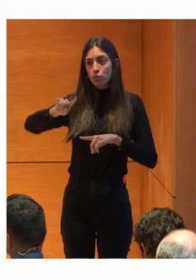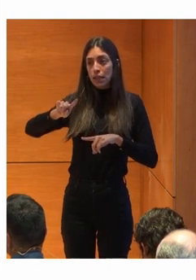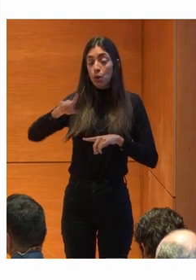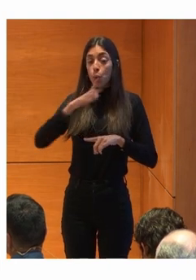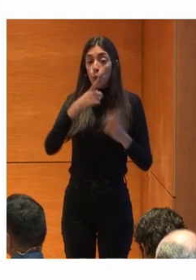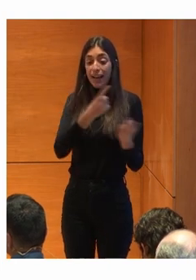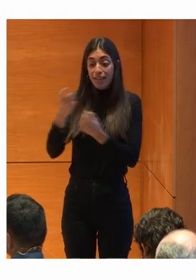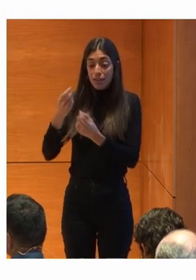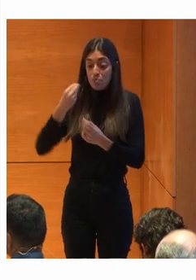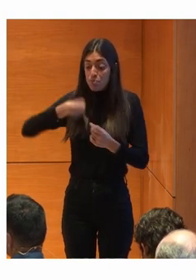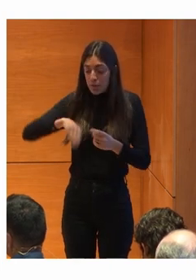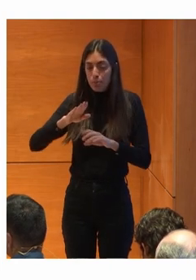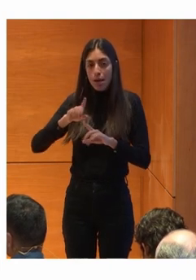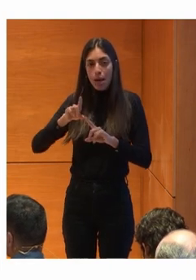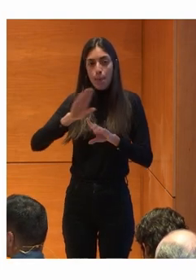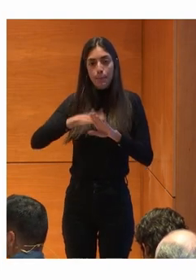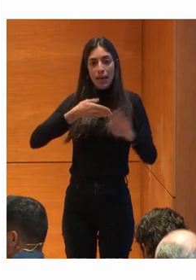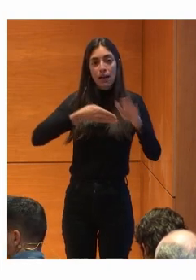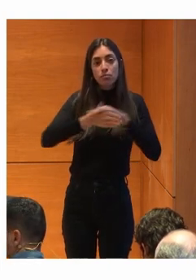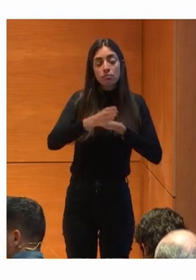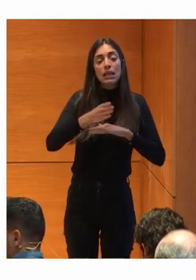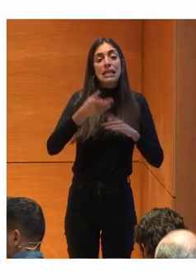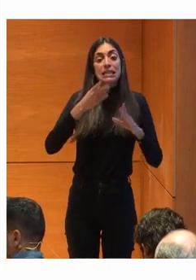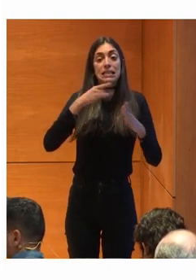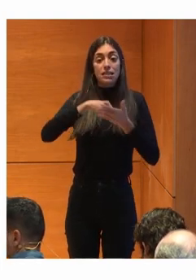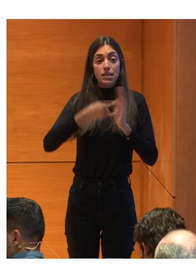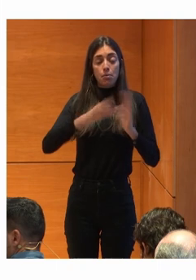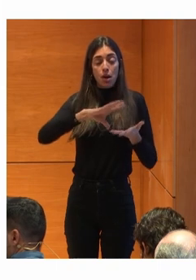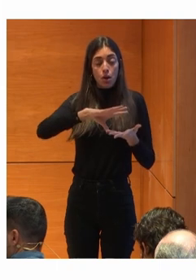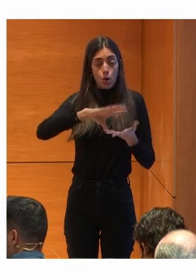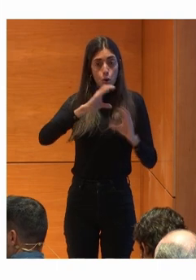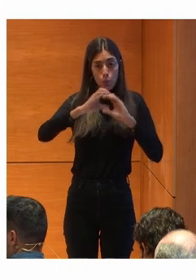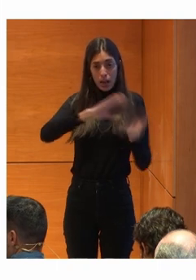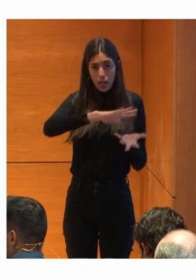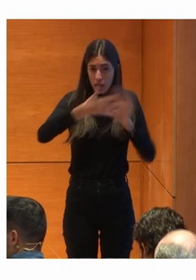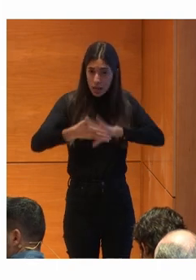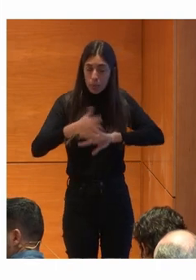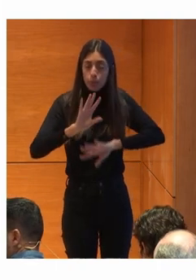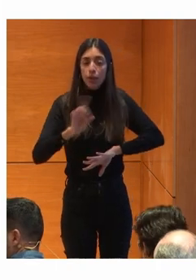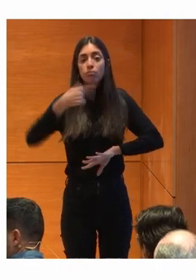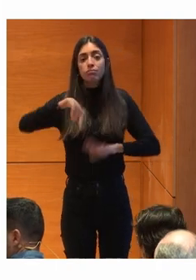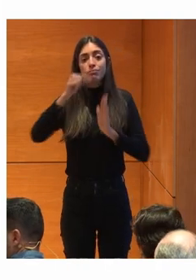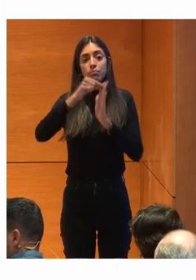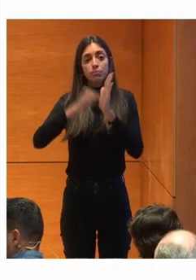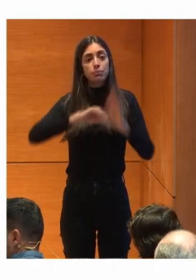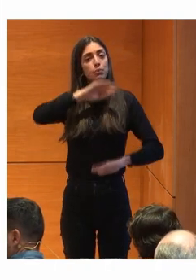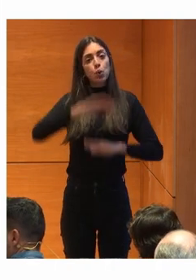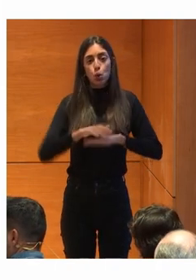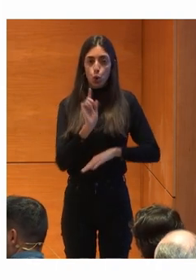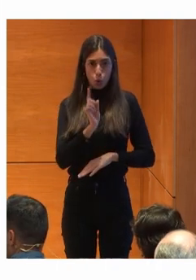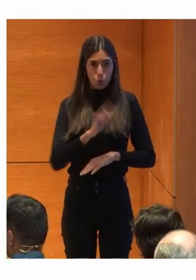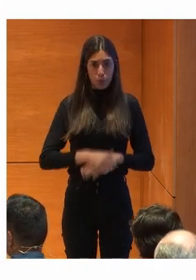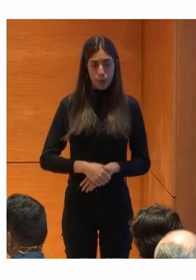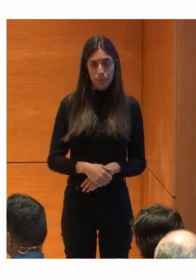mismas necesidades De tener acceso A la implementación De un sistema de comunicación Y bueno No cumple estos Estos